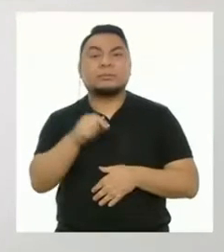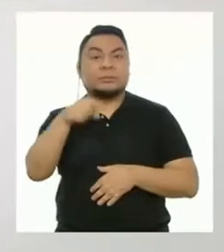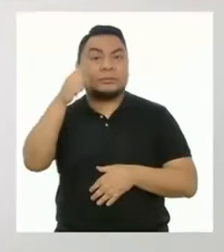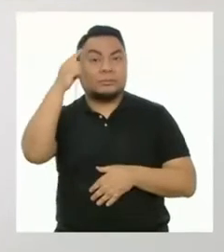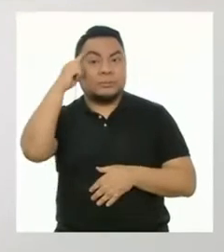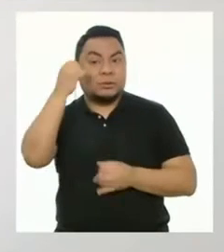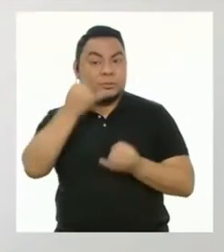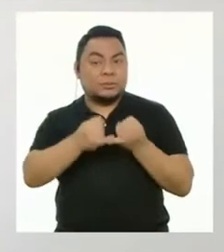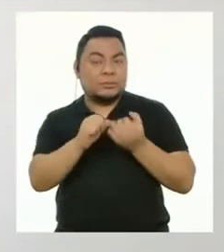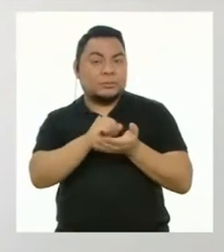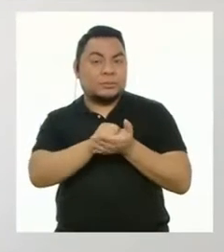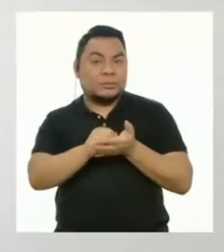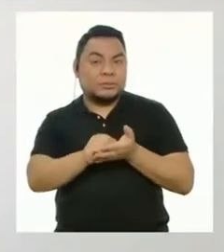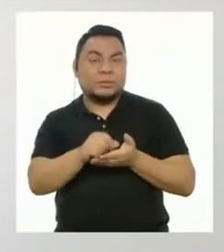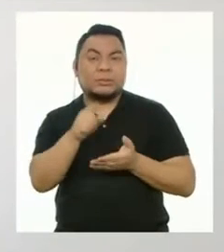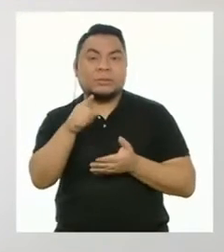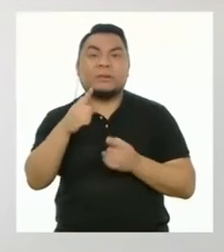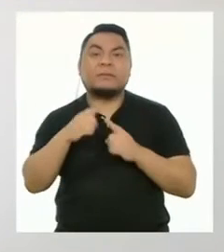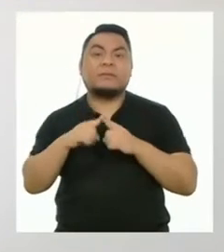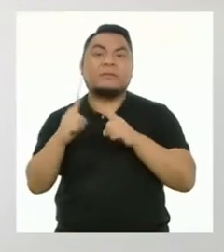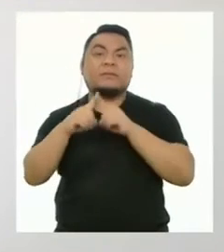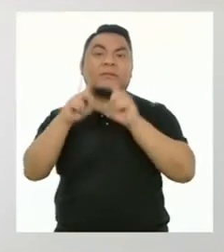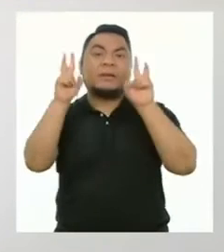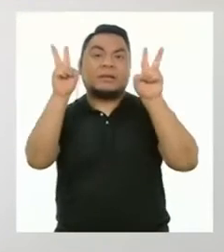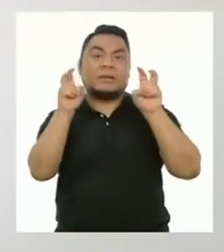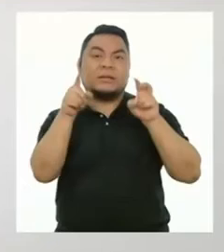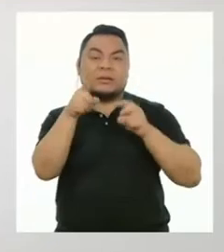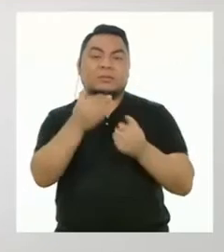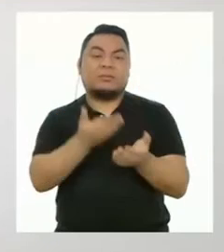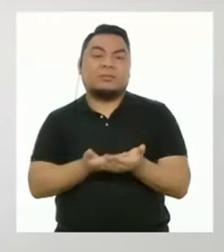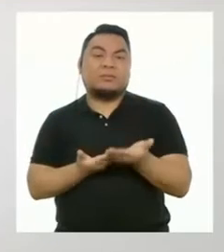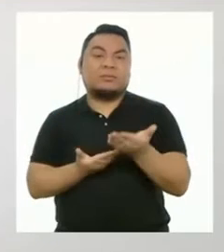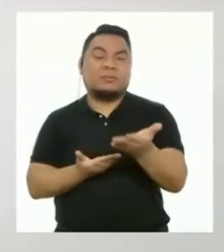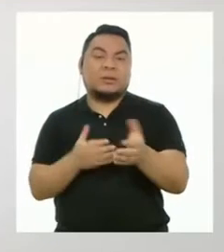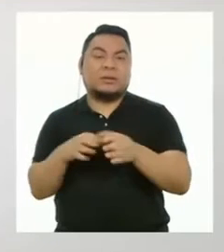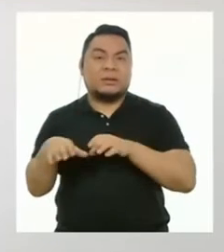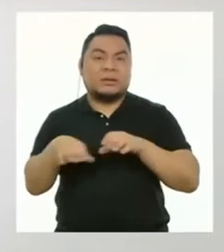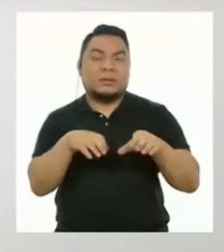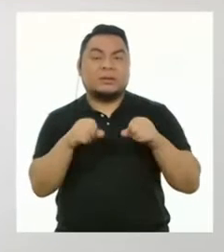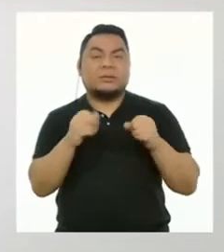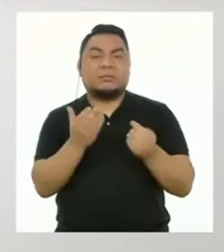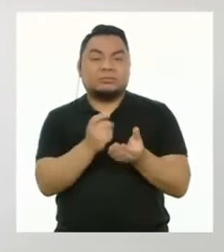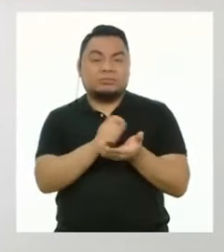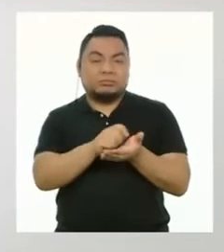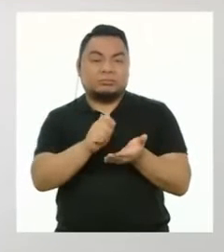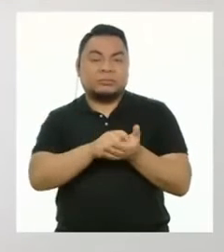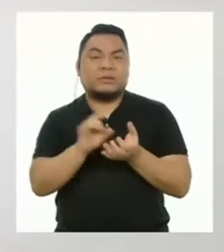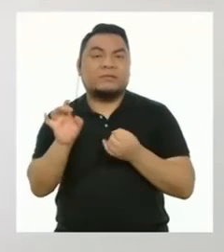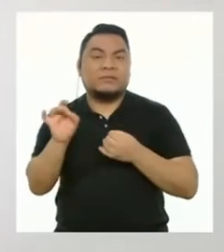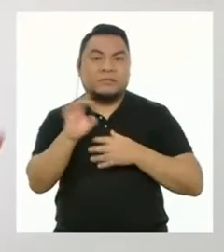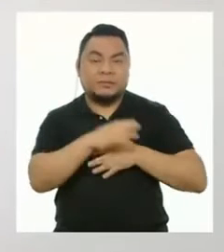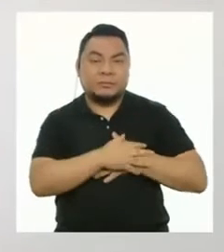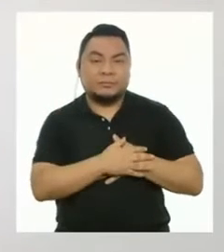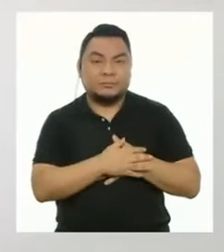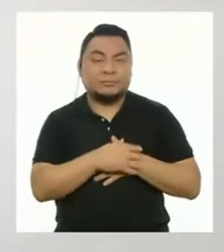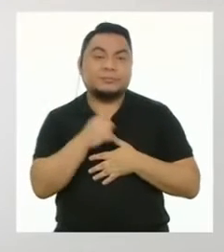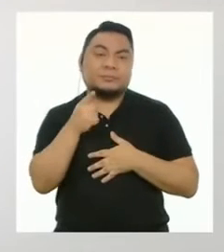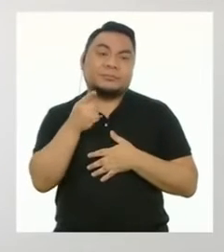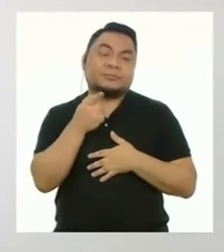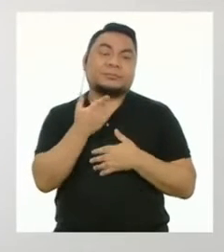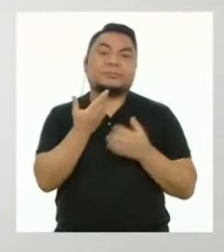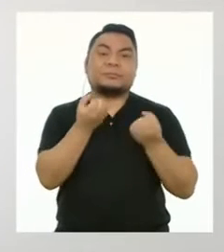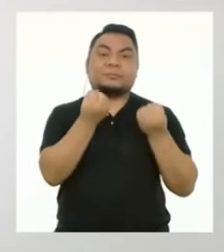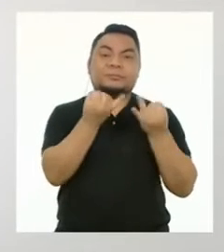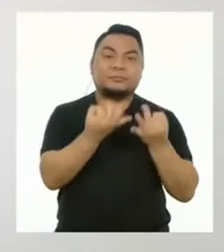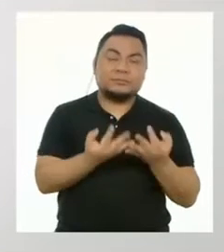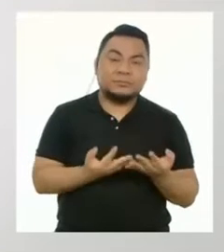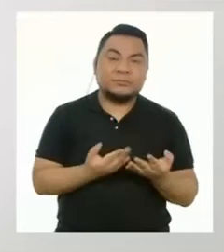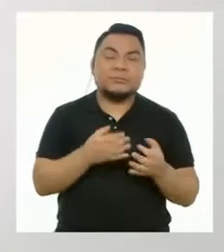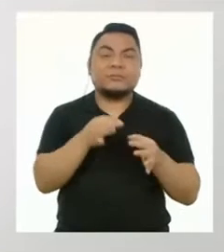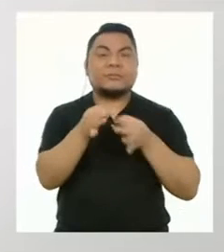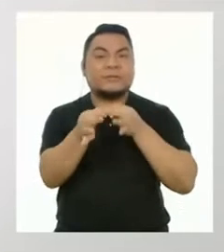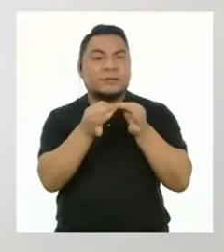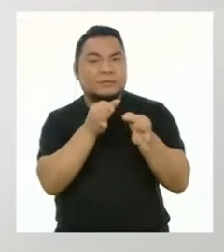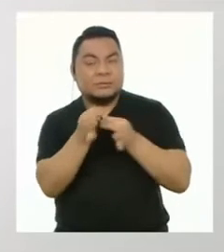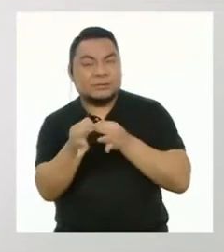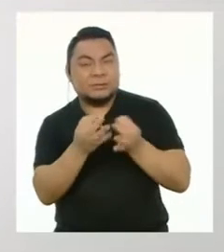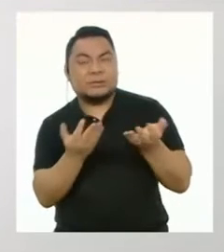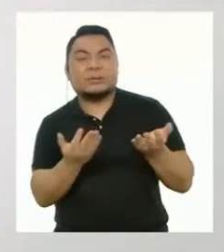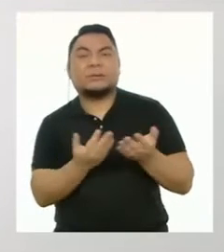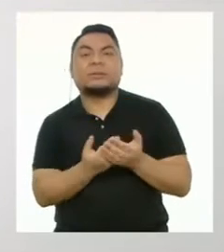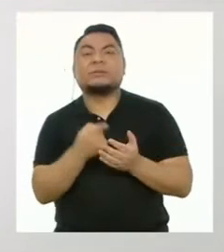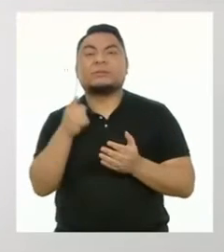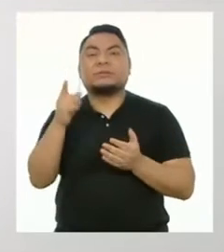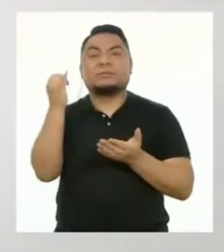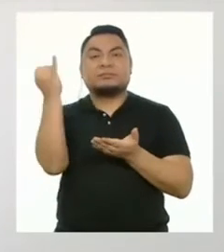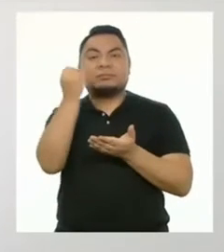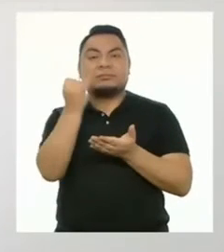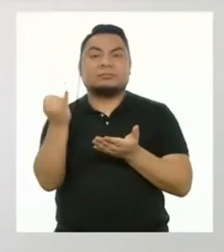en los últimos meses, en las distintas áreas que han propuesto la elaboración de productos muy diversos, como presupuestos, textos explicativos,